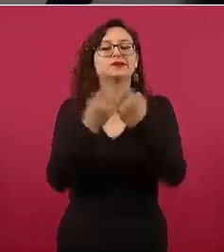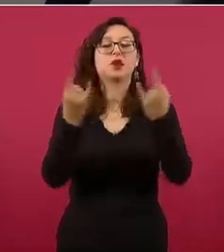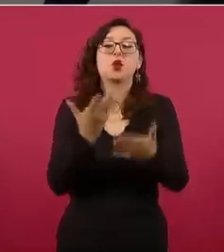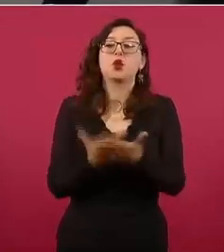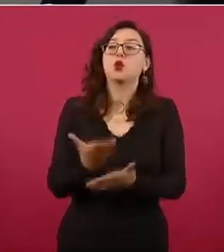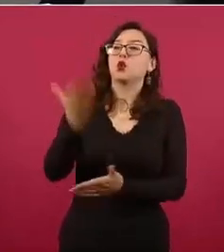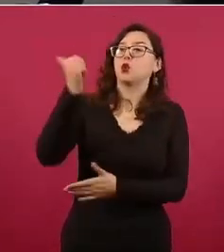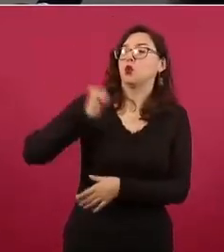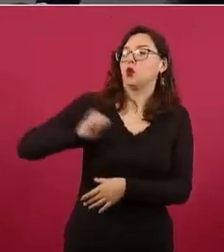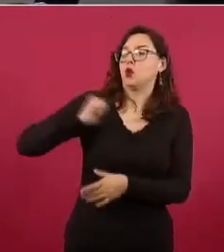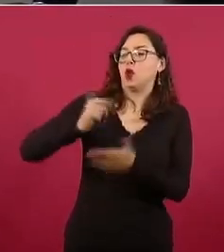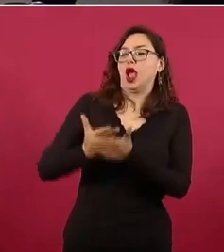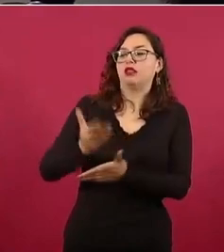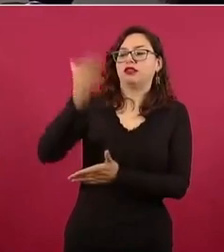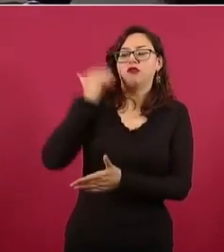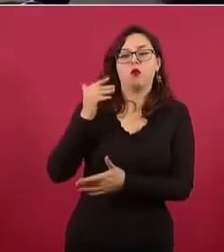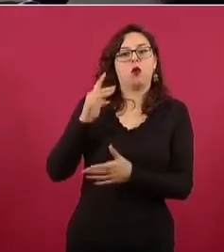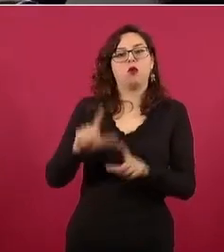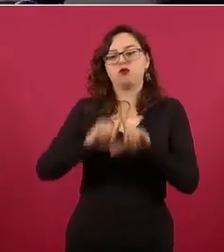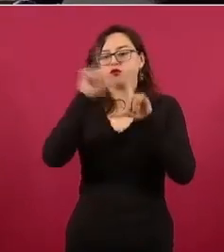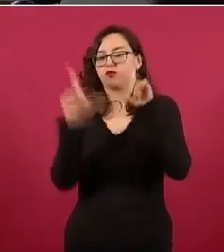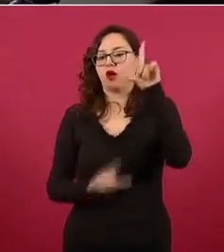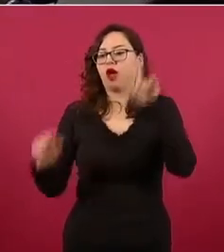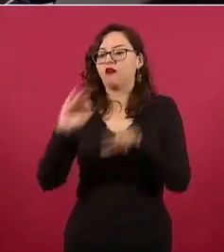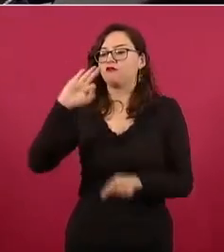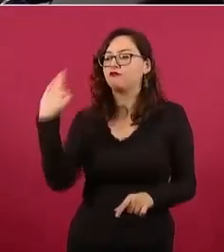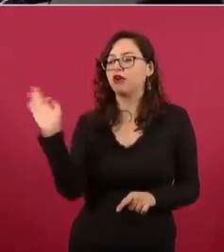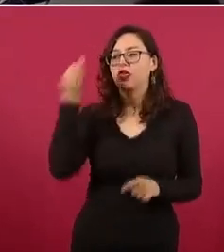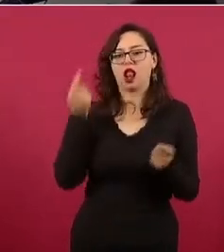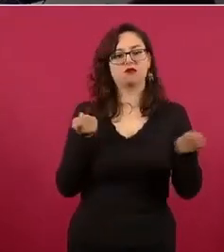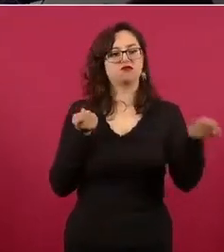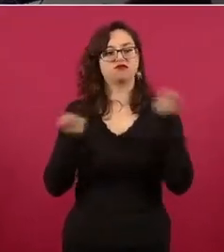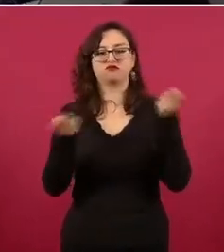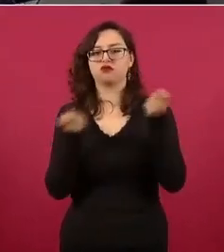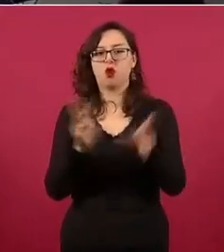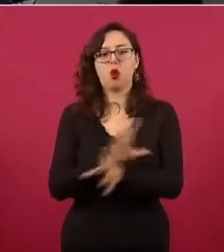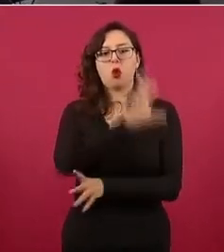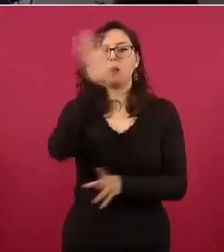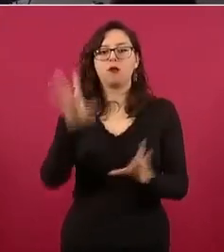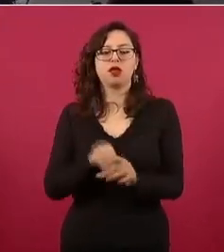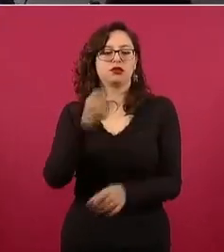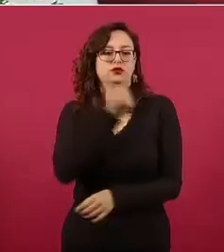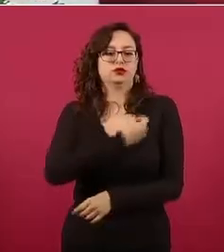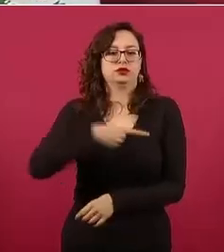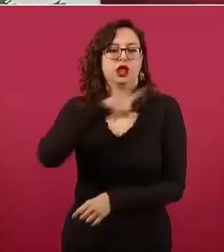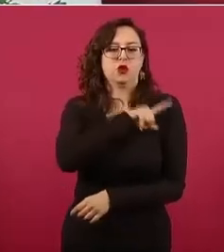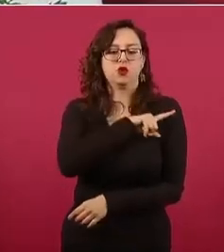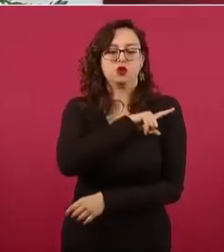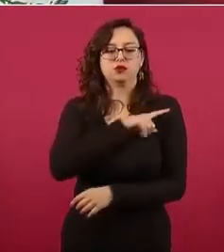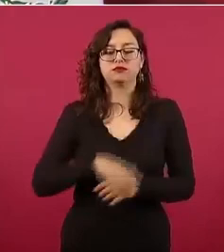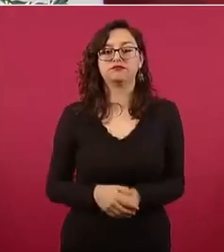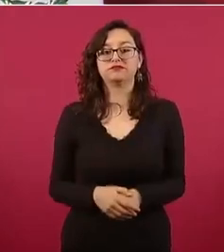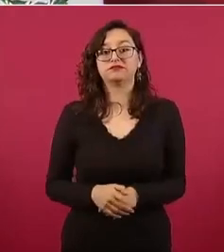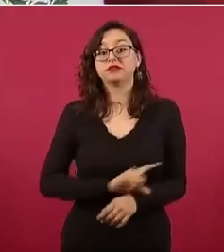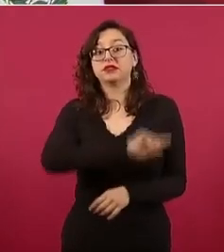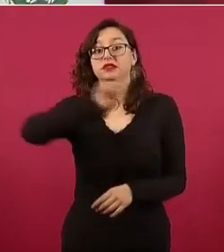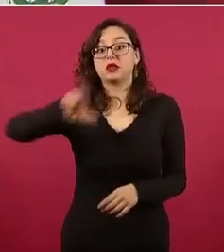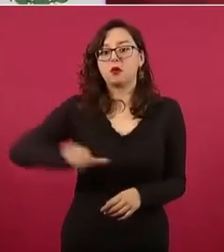y esa descentralización no funcionó o no funcionó bien